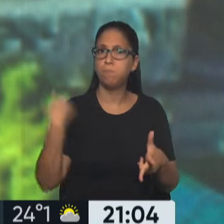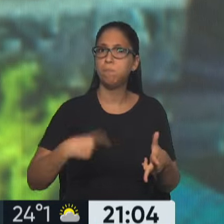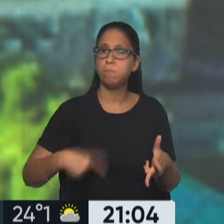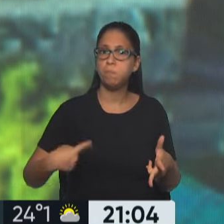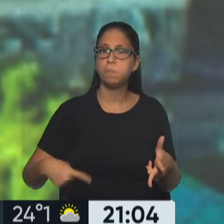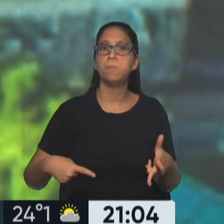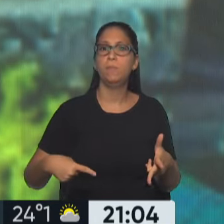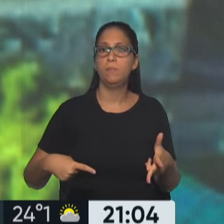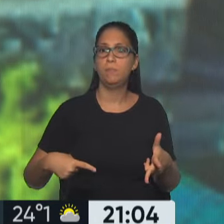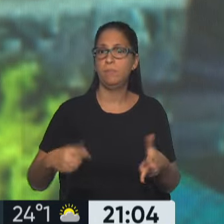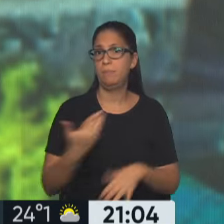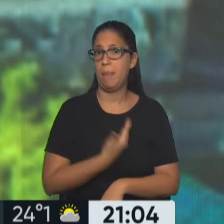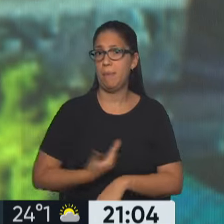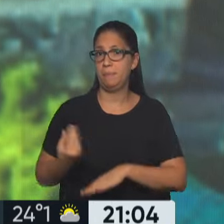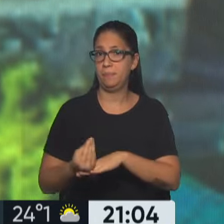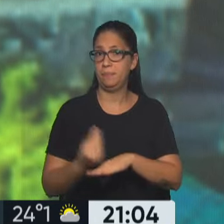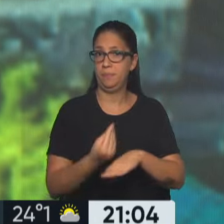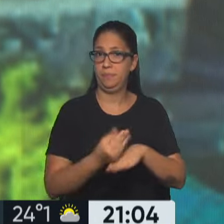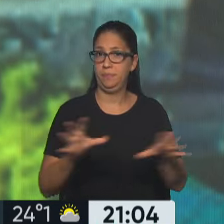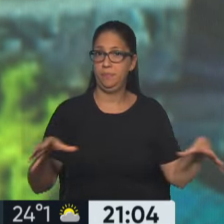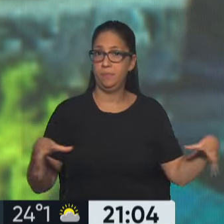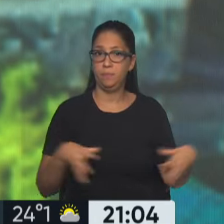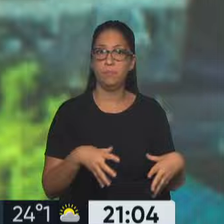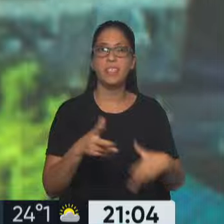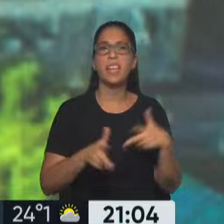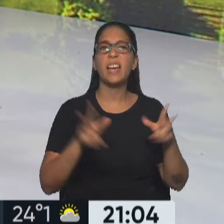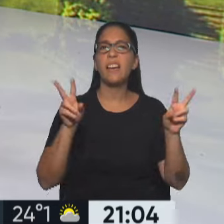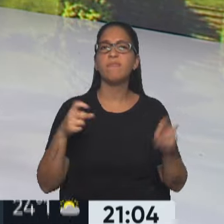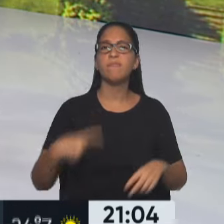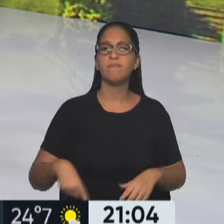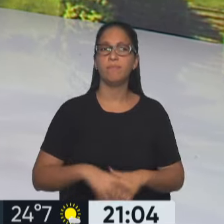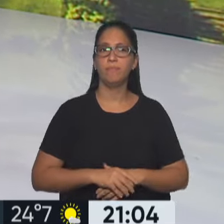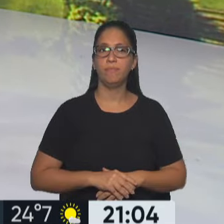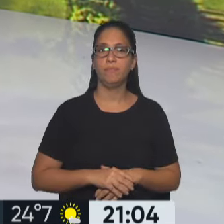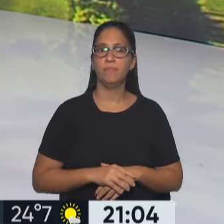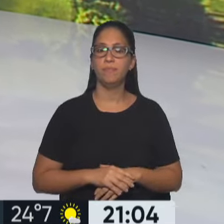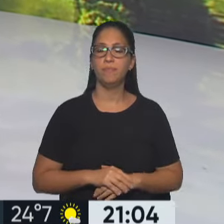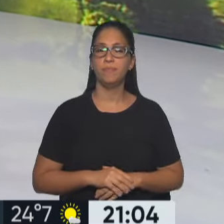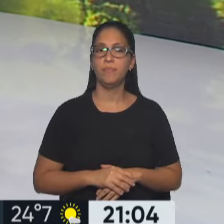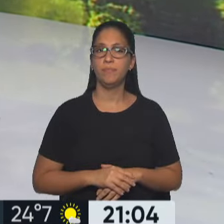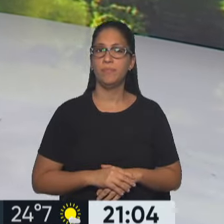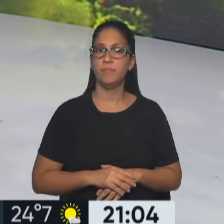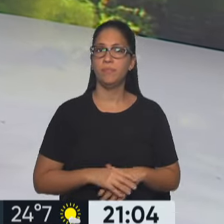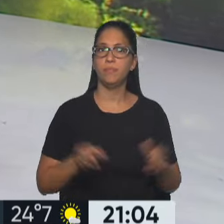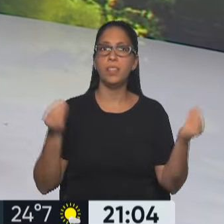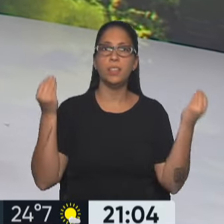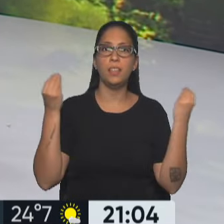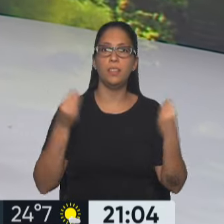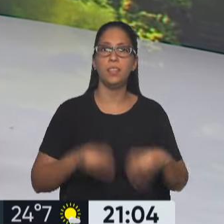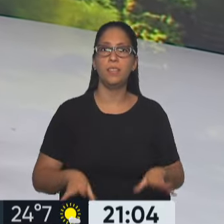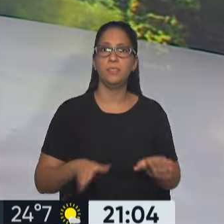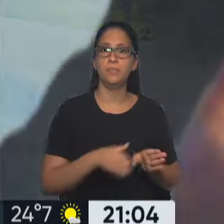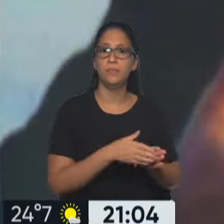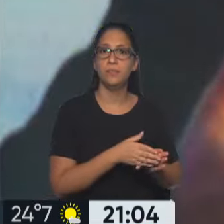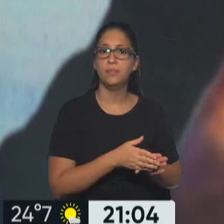empresarios y los mandatarios que también estarán junto a Milley? ¿Lucre? Bueno Maggie, bien vos dijiste, comenzó el evento más